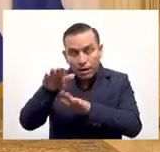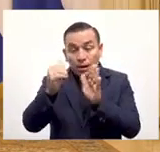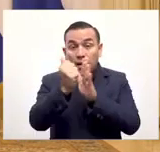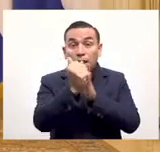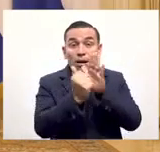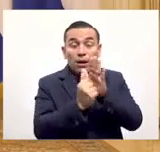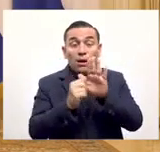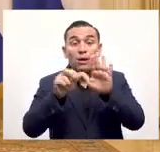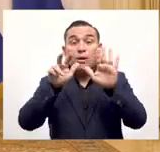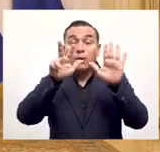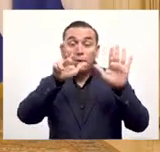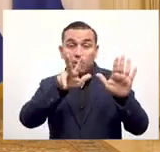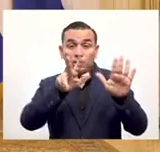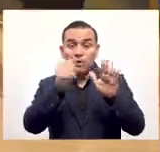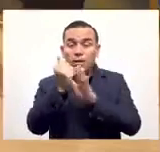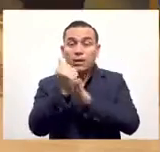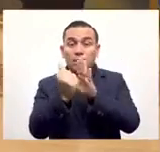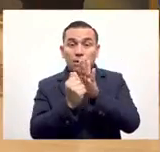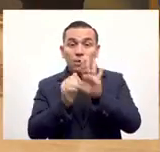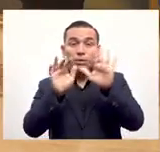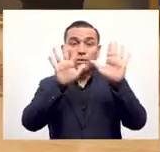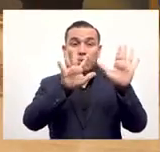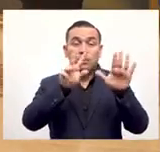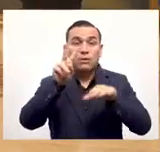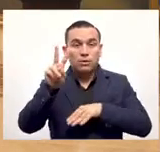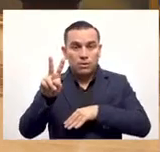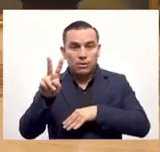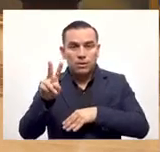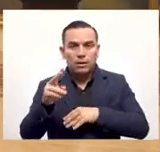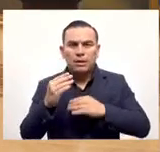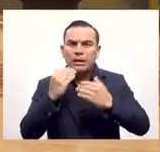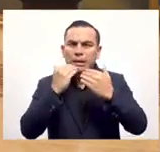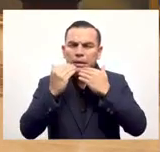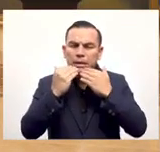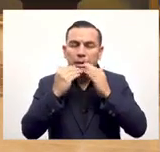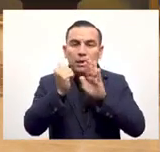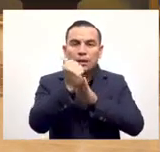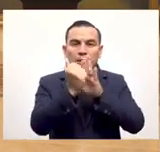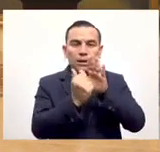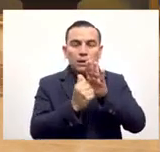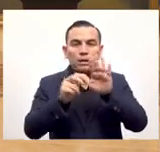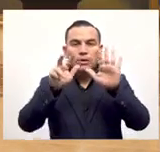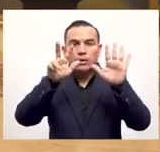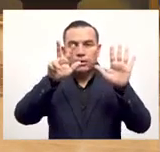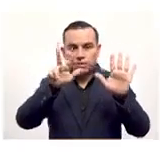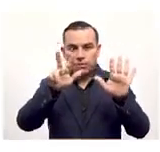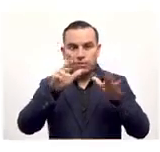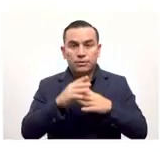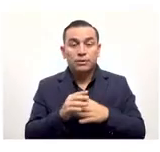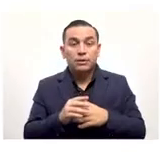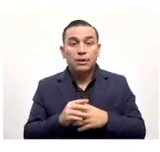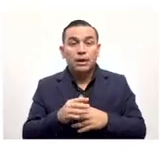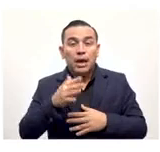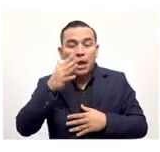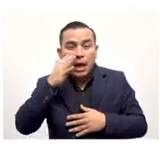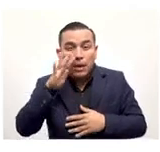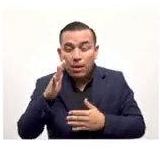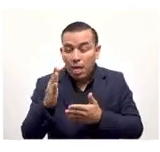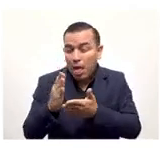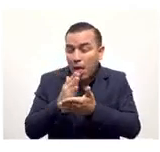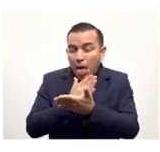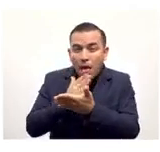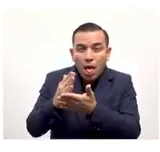del artículo 8 y del artículo 12. Como dice el artículo 8. Sin